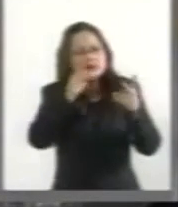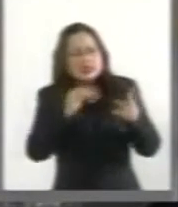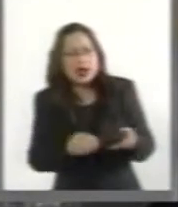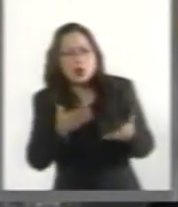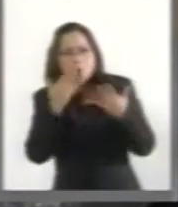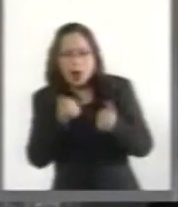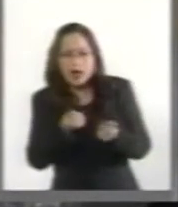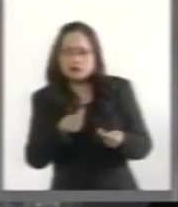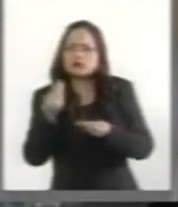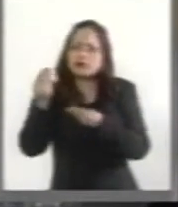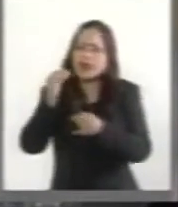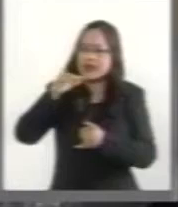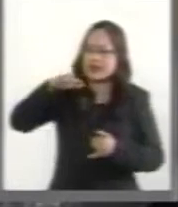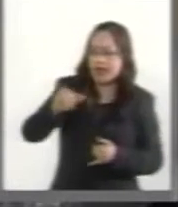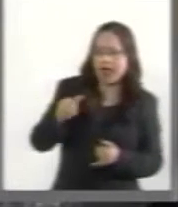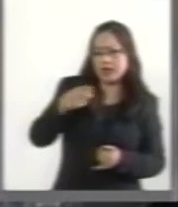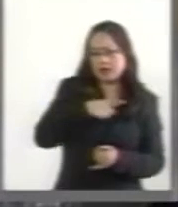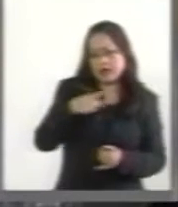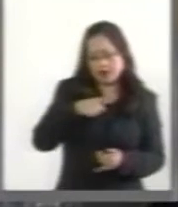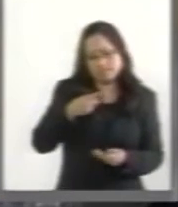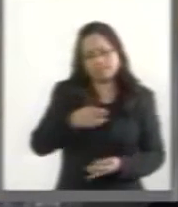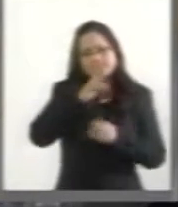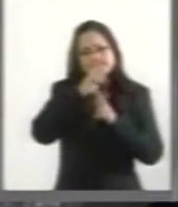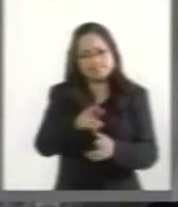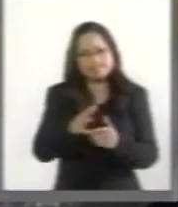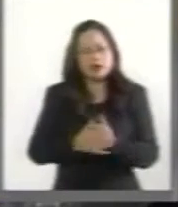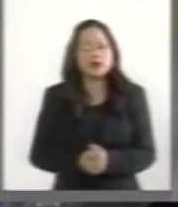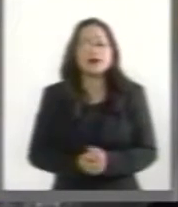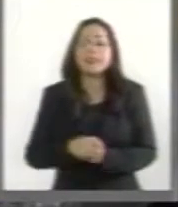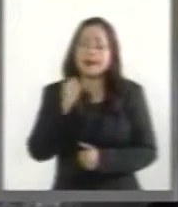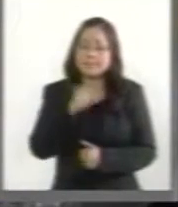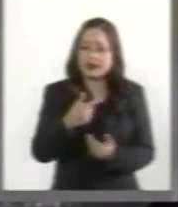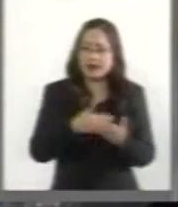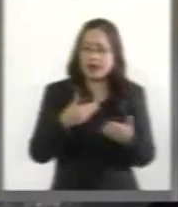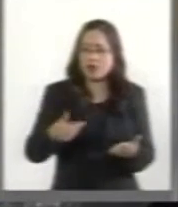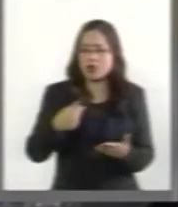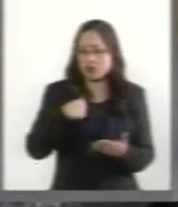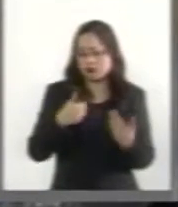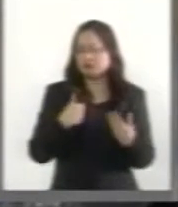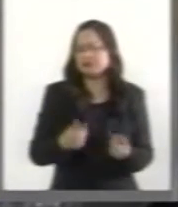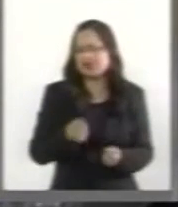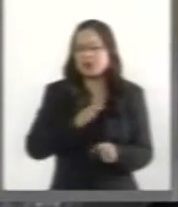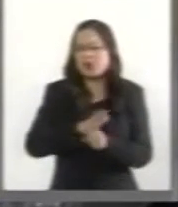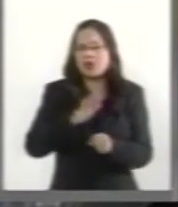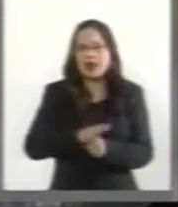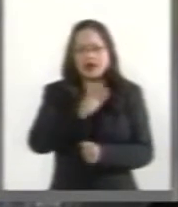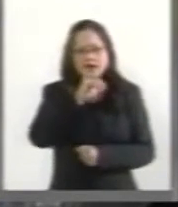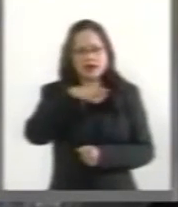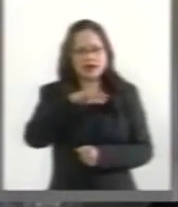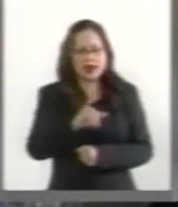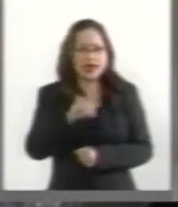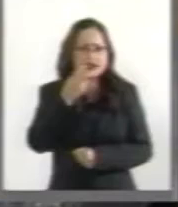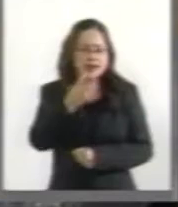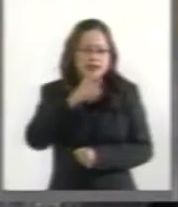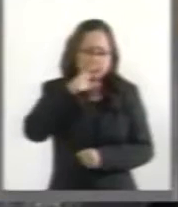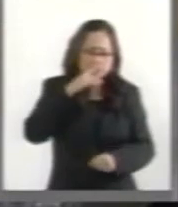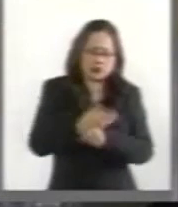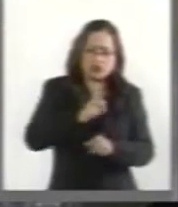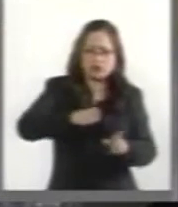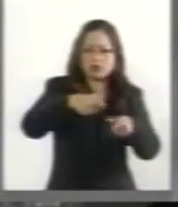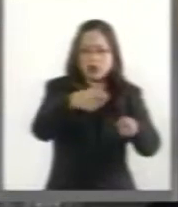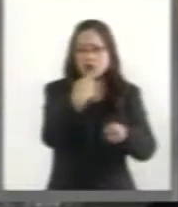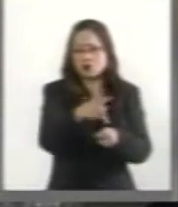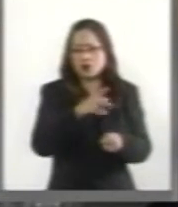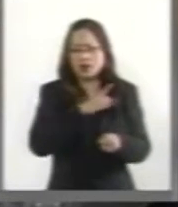ciudadanos en las entidades federativas. Y también entiendo que el INAI tiene la responsabilidad de